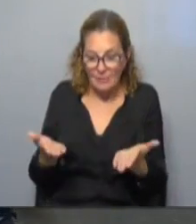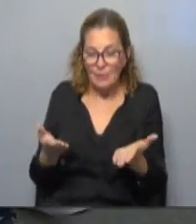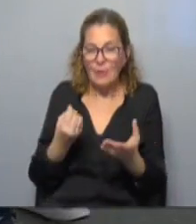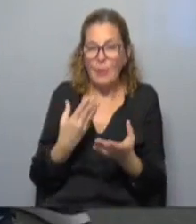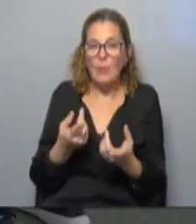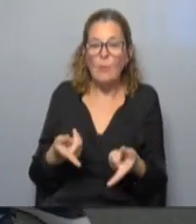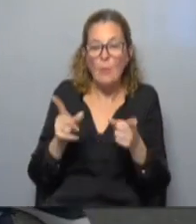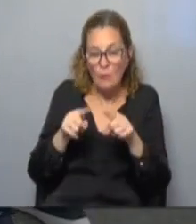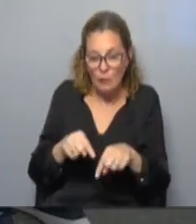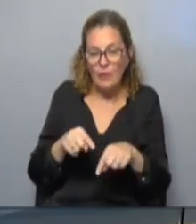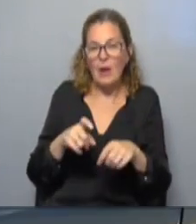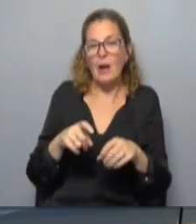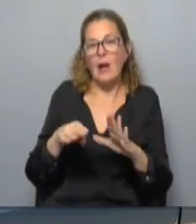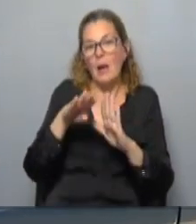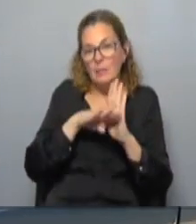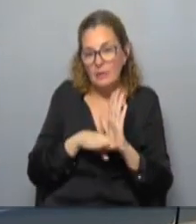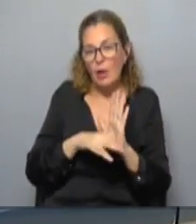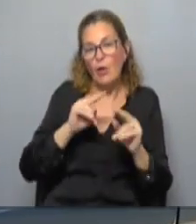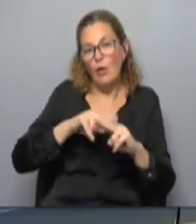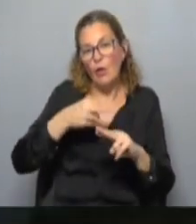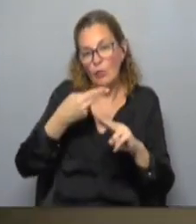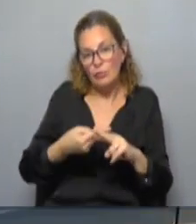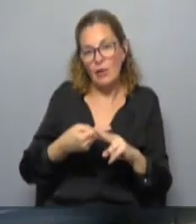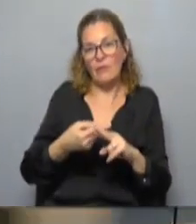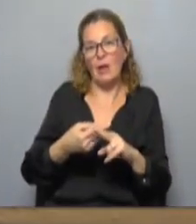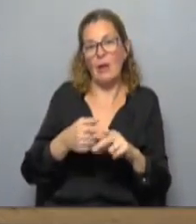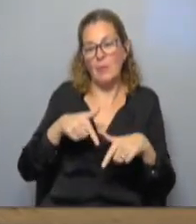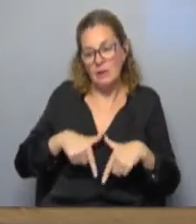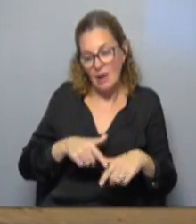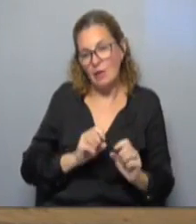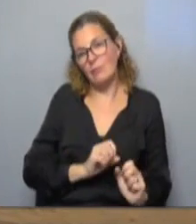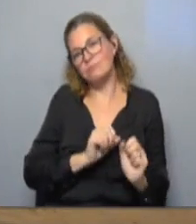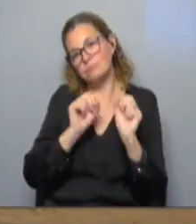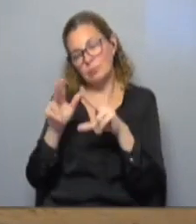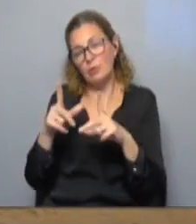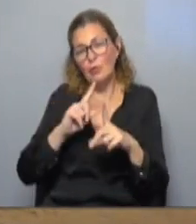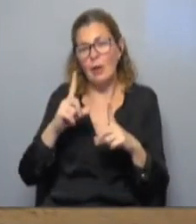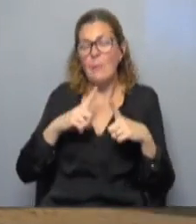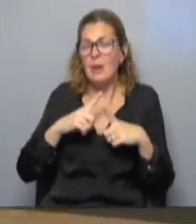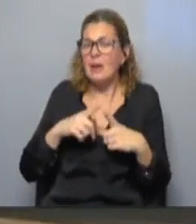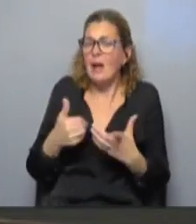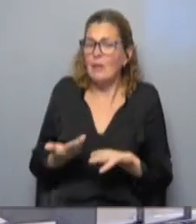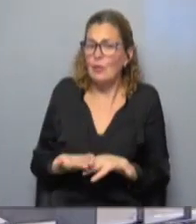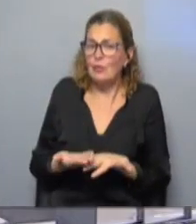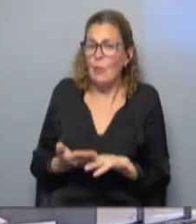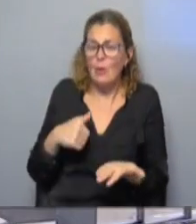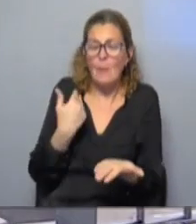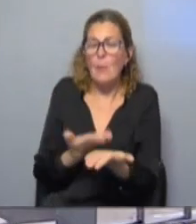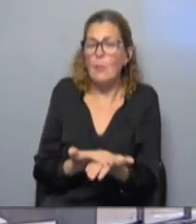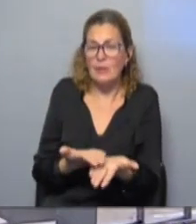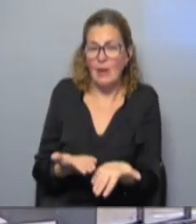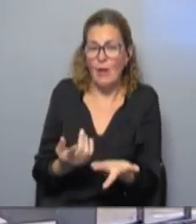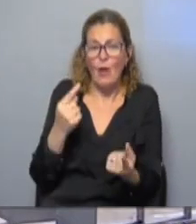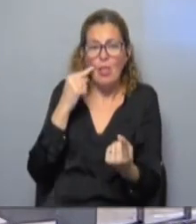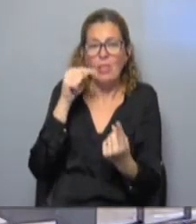vamos a volver a tomar medidas nos va a volver a convocar al Ministerio y no sé qué se espera del otro lado cuál es la propuesta o